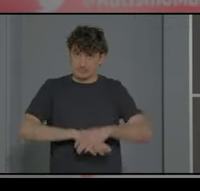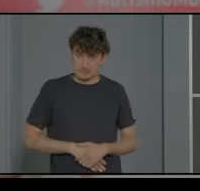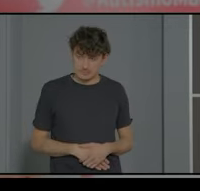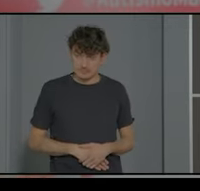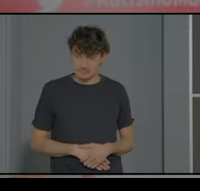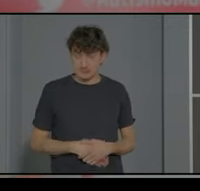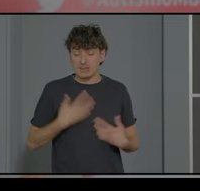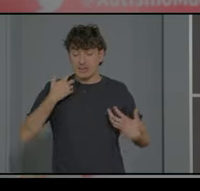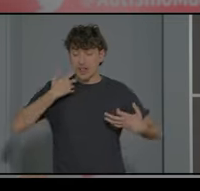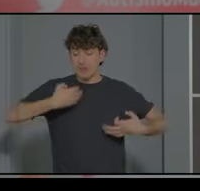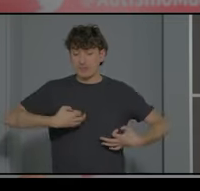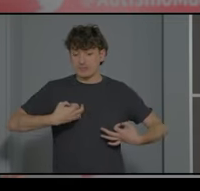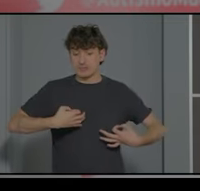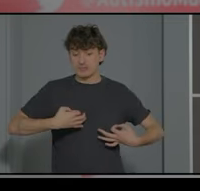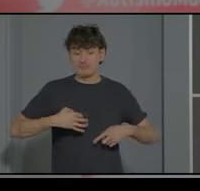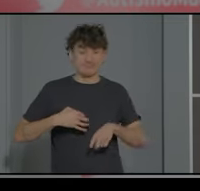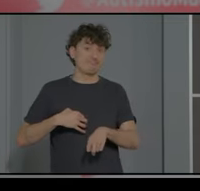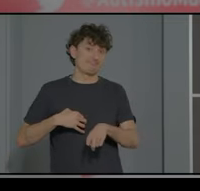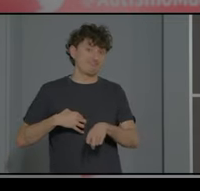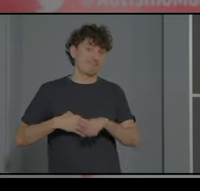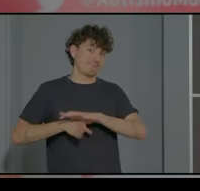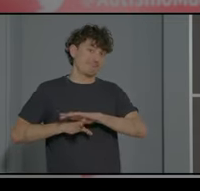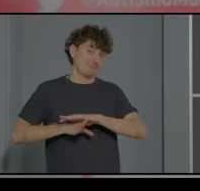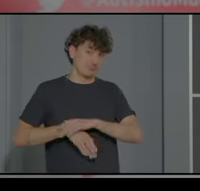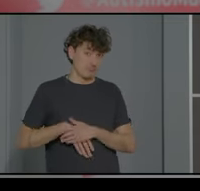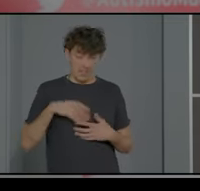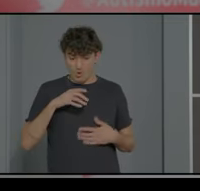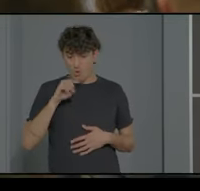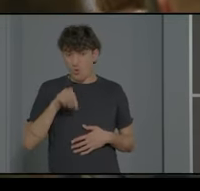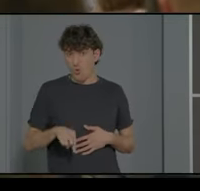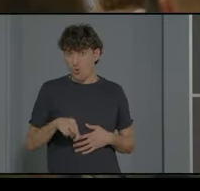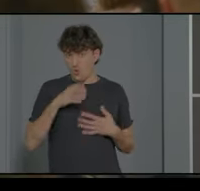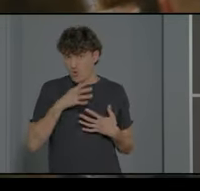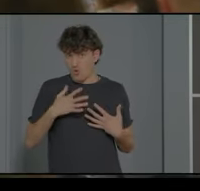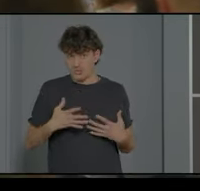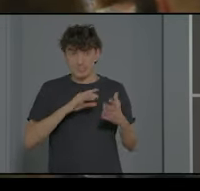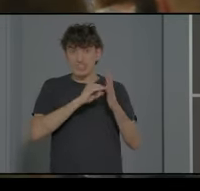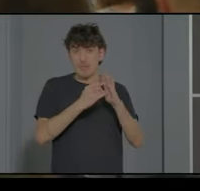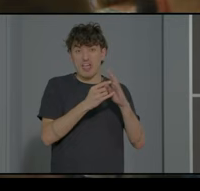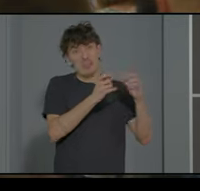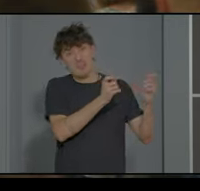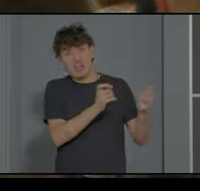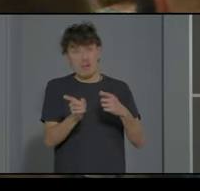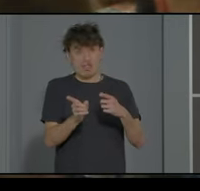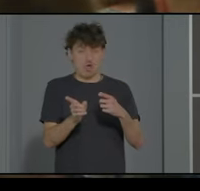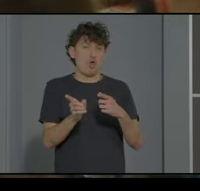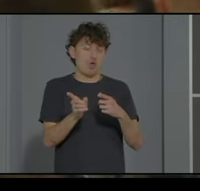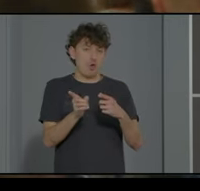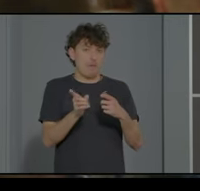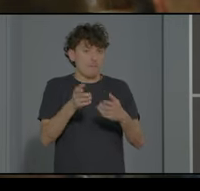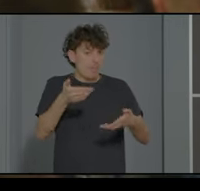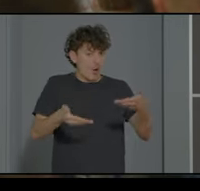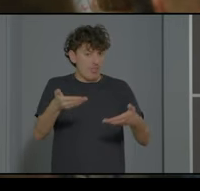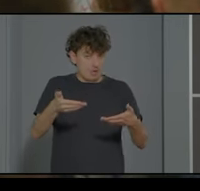Realmente es lo que está prevaleciendo. A día de hoy, el sistema de diversión y valoración en nuestra